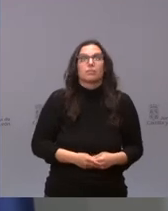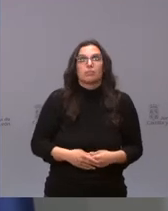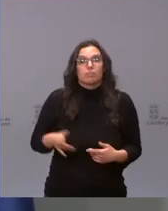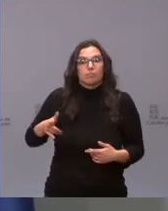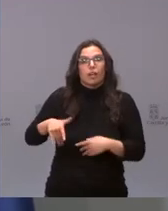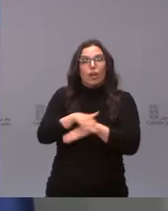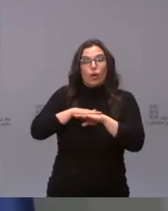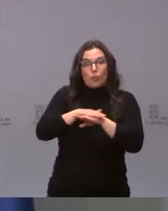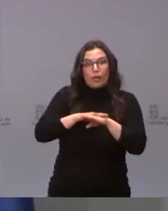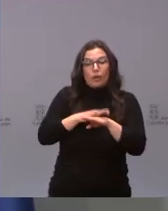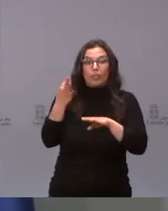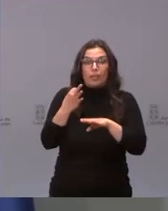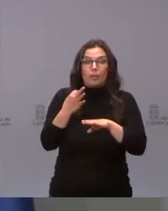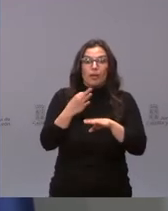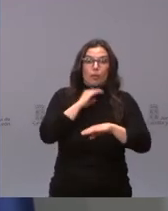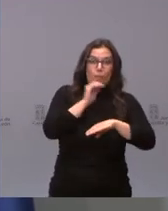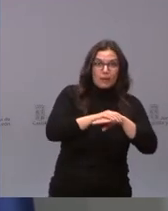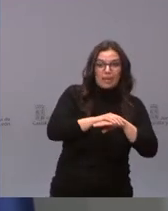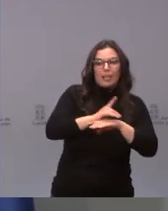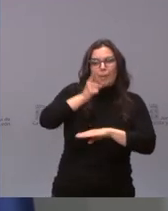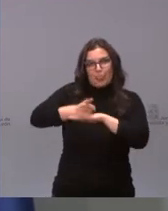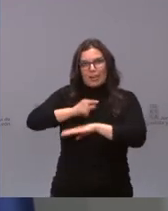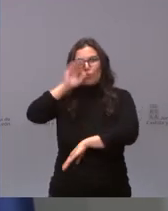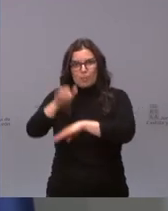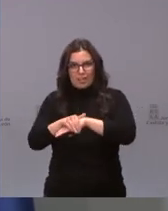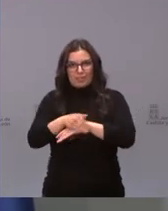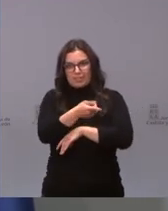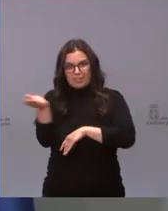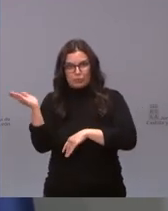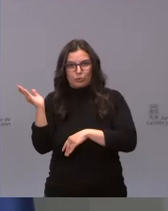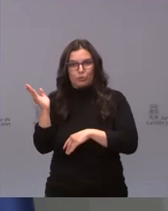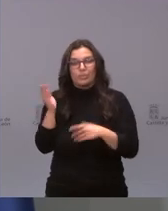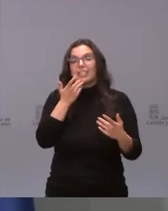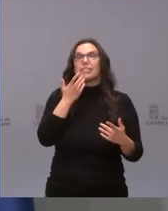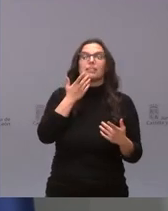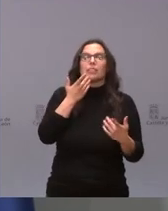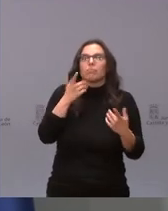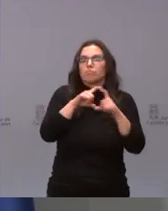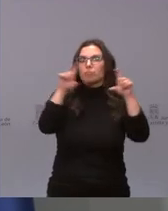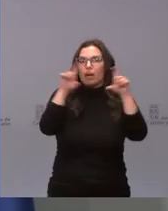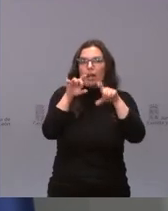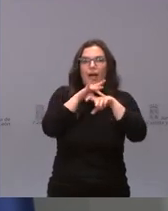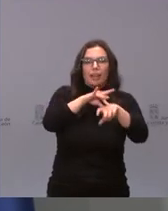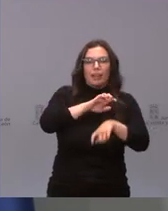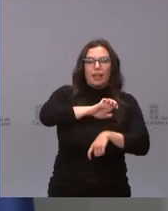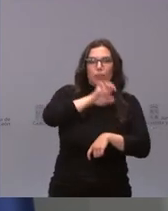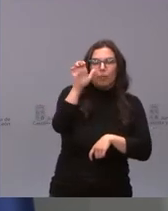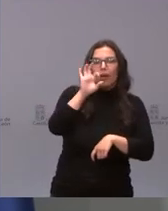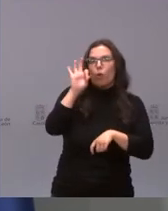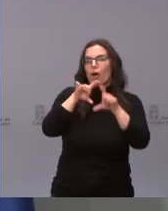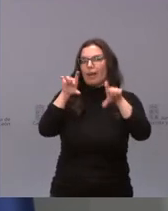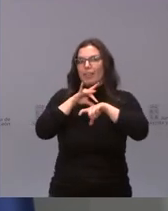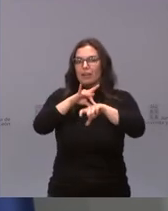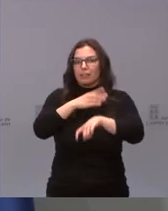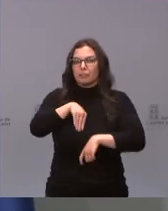ejecutivo está para cumplir y hacer cumplir la norma. En el caso de que esto se aprobase, se aprobase por la EMA o por la Agencia Española, lo que tiene que hacer el gobierno es